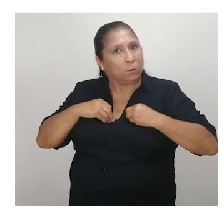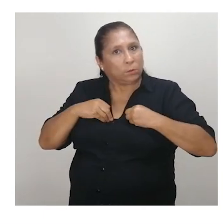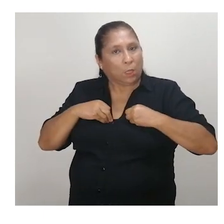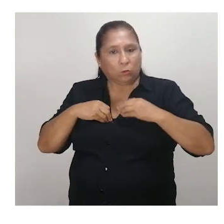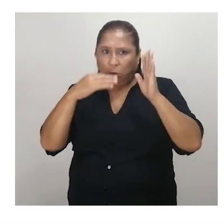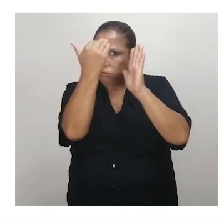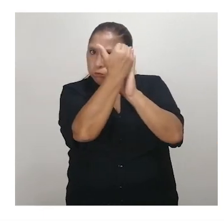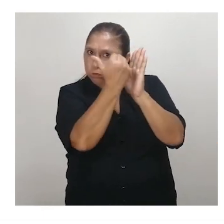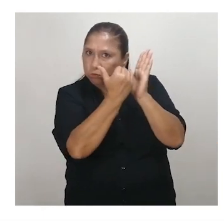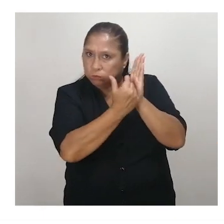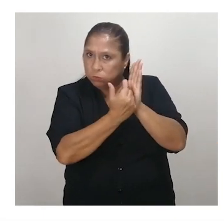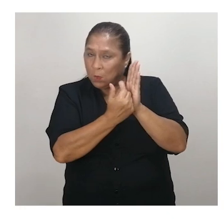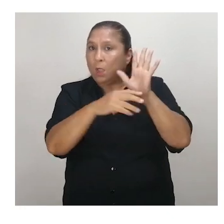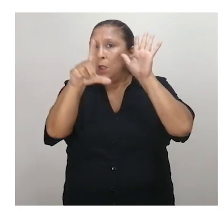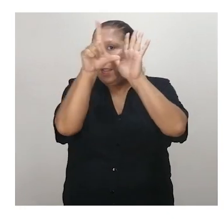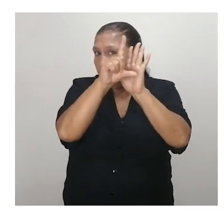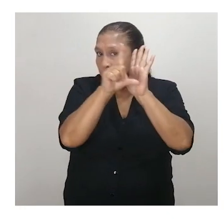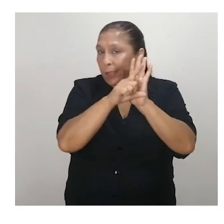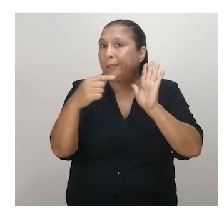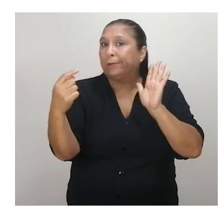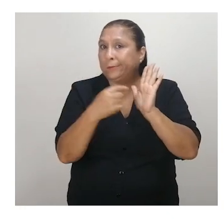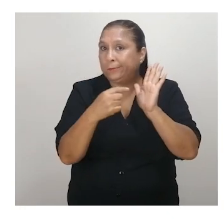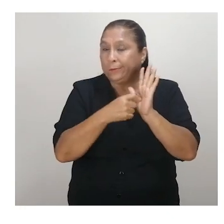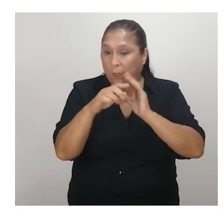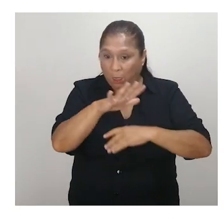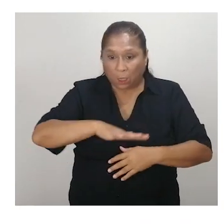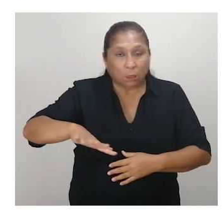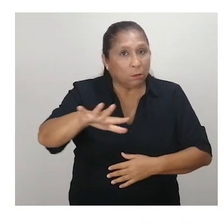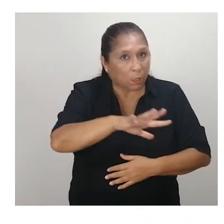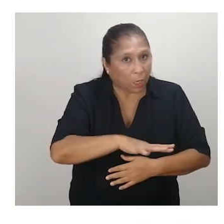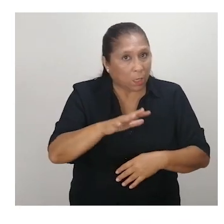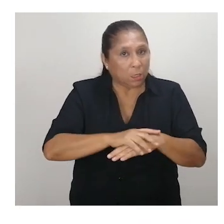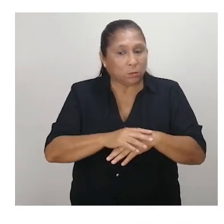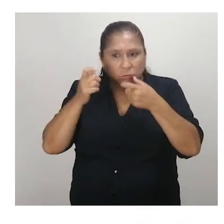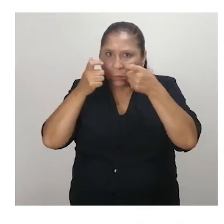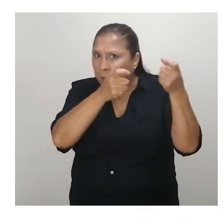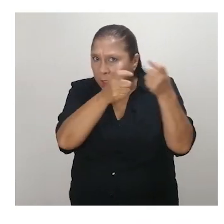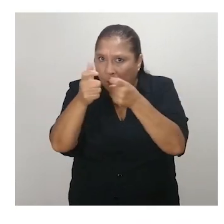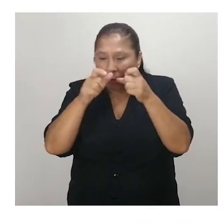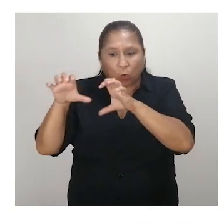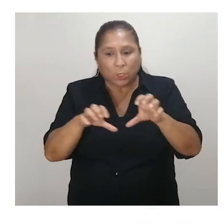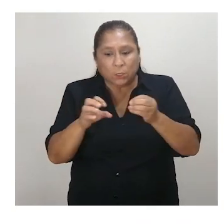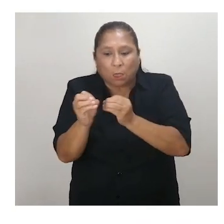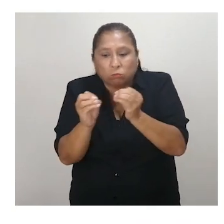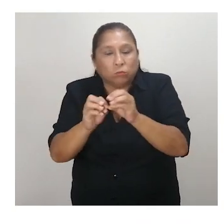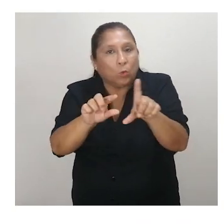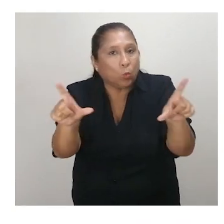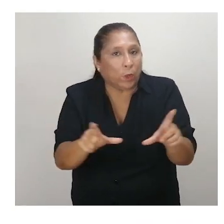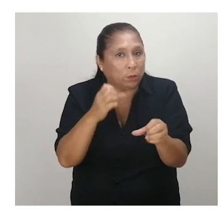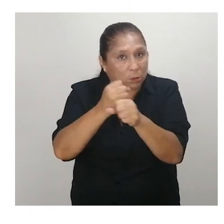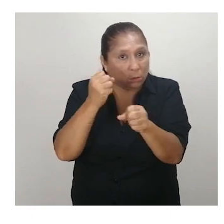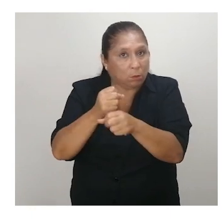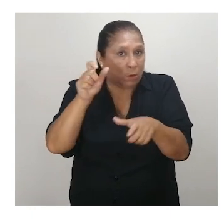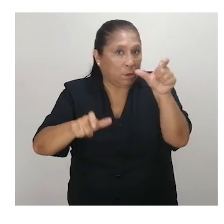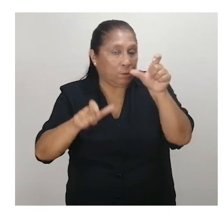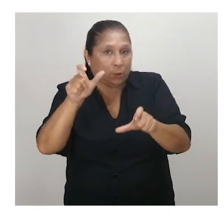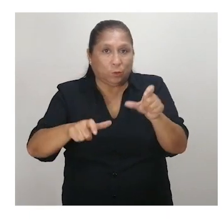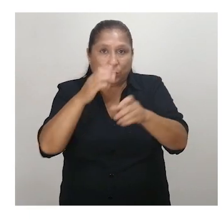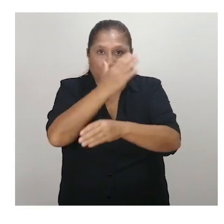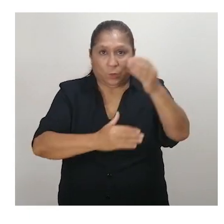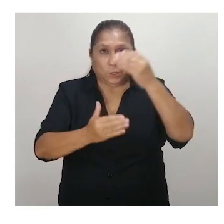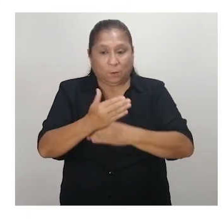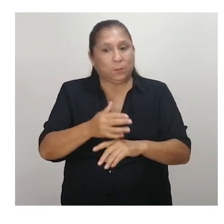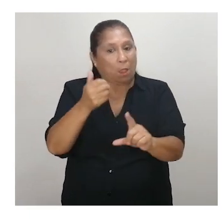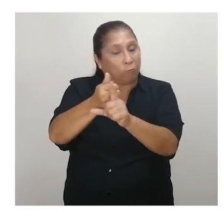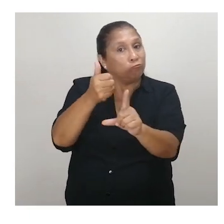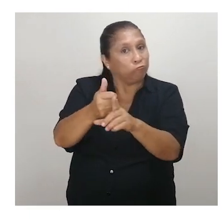pertinentes, incluida la promulgación de legislación. Entre ellas, velar por que se realicen ajustes razonables para las personas con